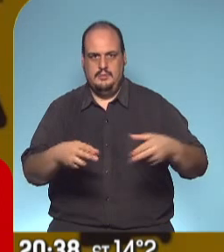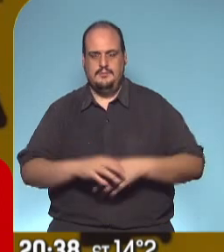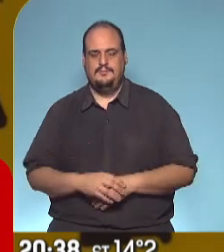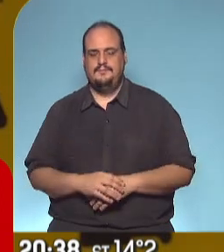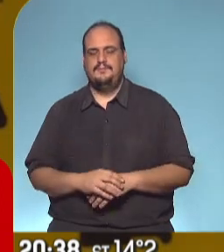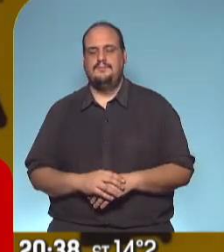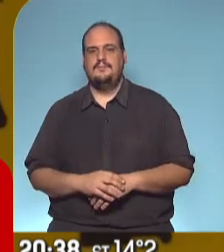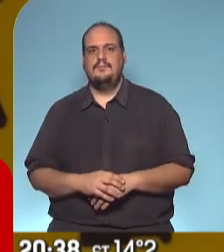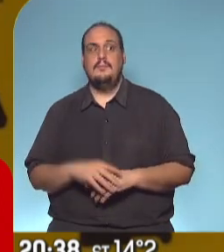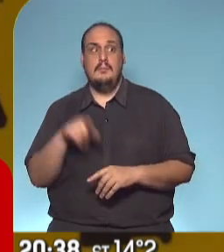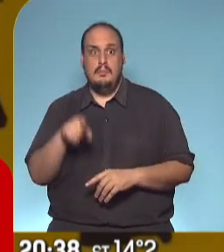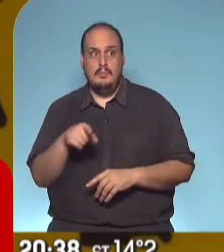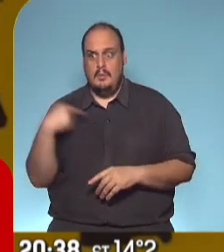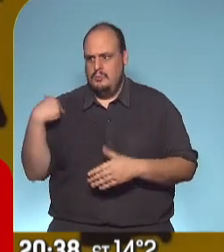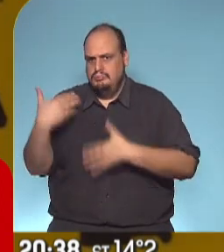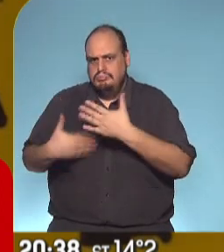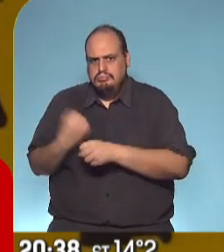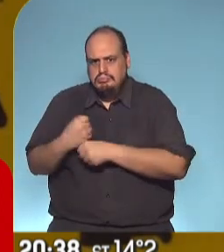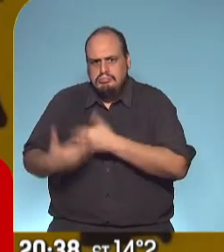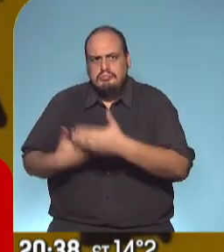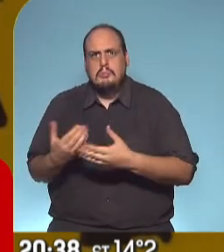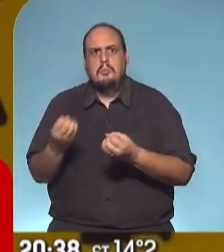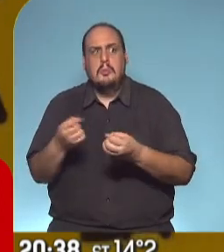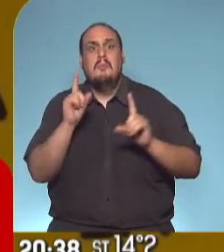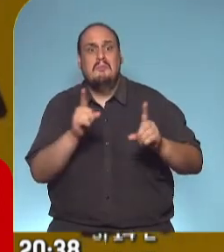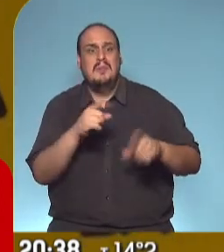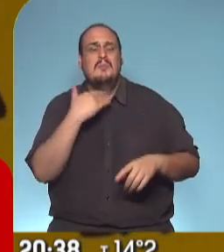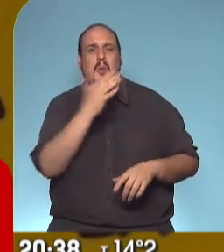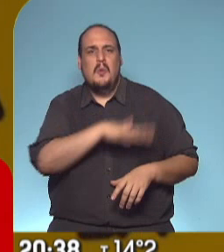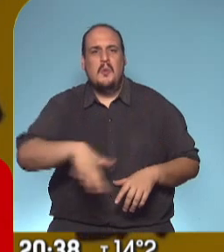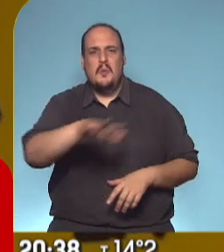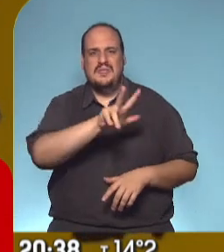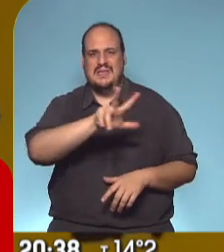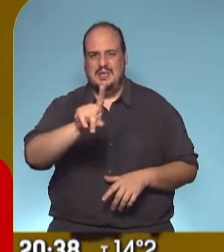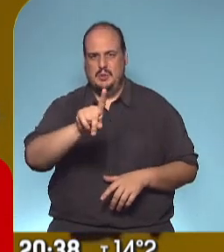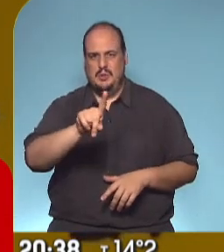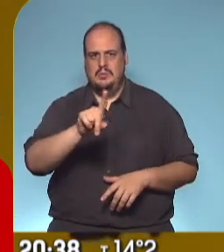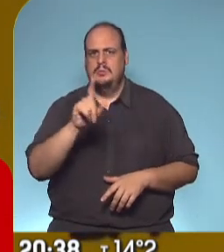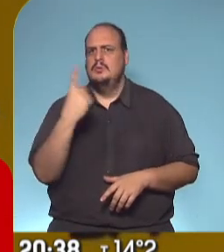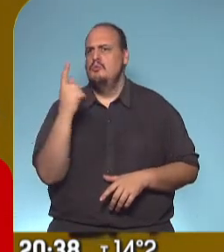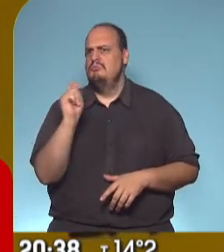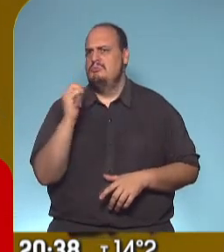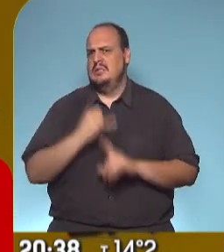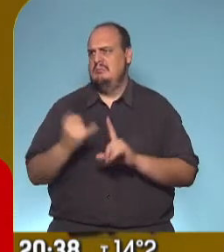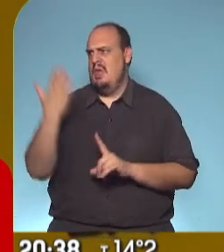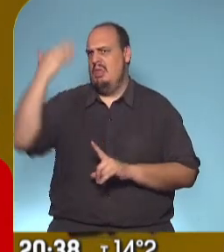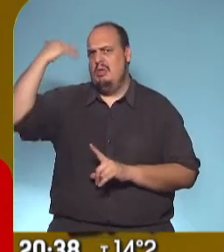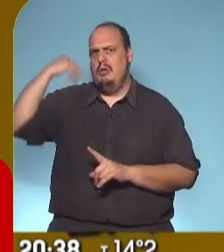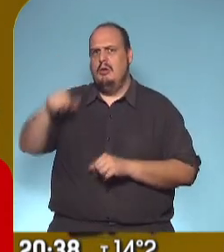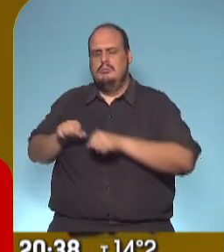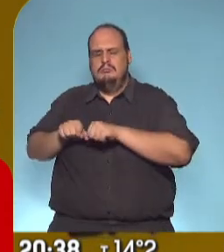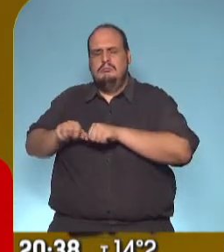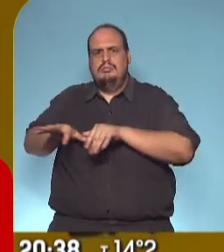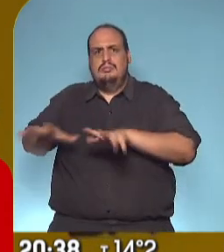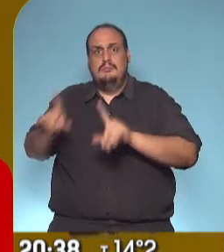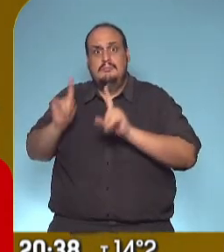contagios, que funcionó muy bien este mismo sistema en la Villa 31. ¿Se acuerdan que hace un mes y medio tuvimos un brote de contagio muy fuerte? Se hizo este